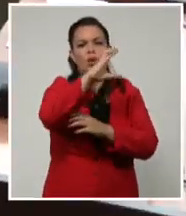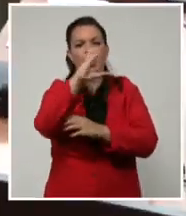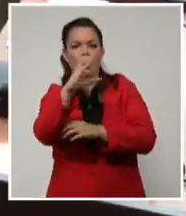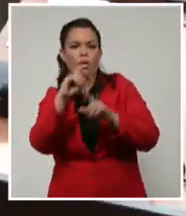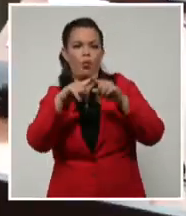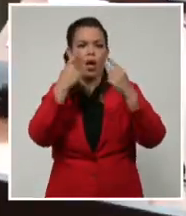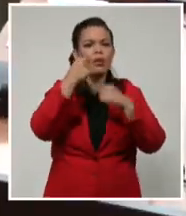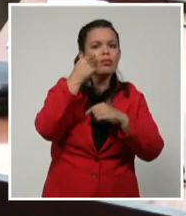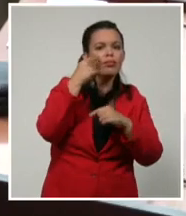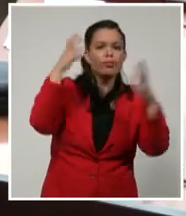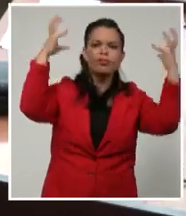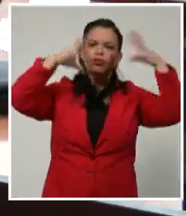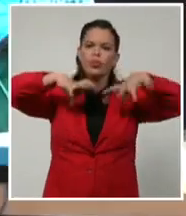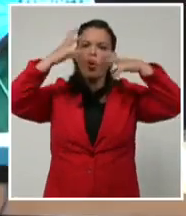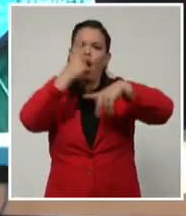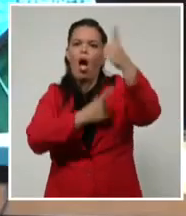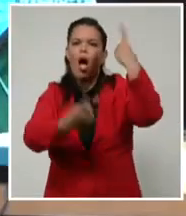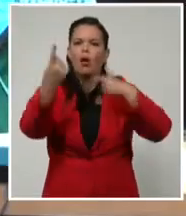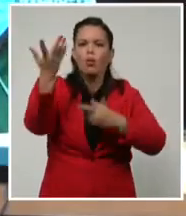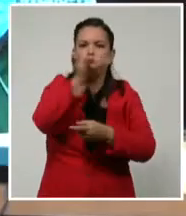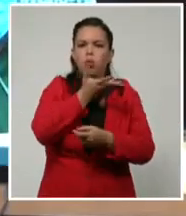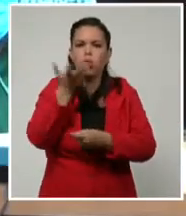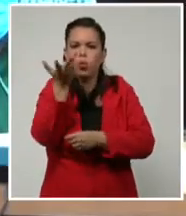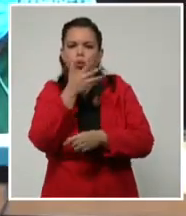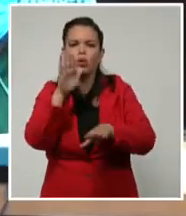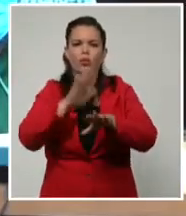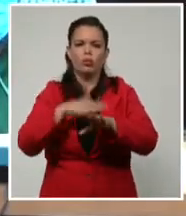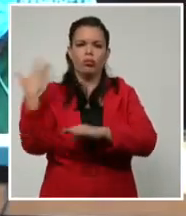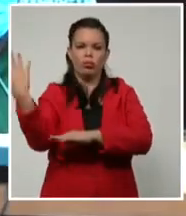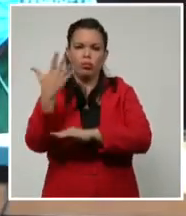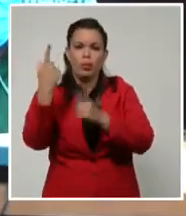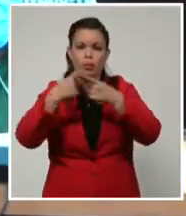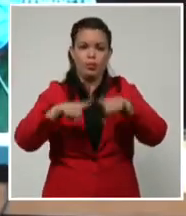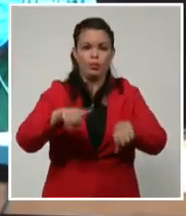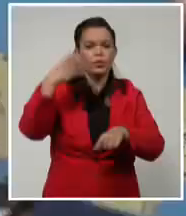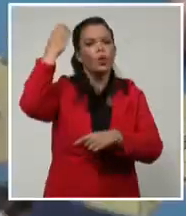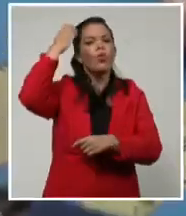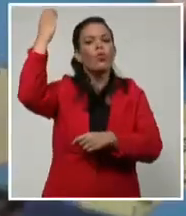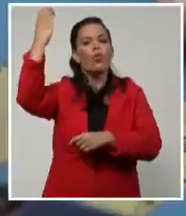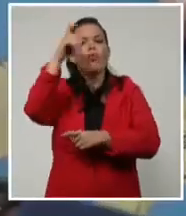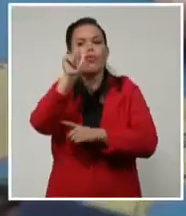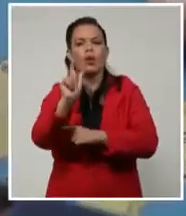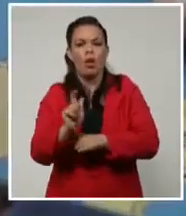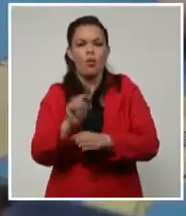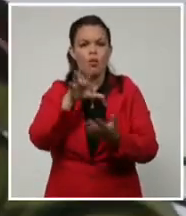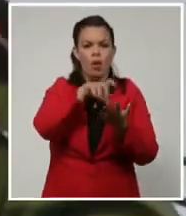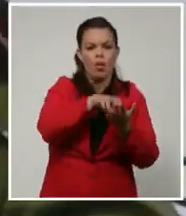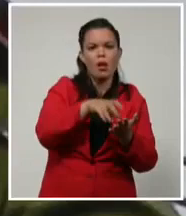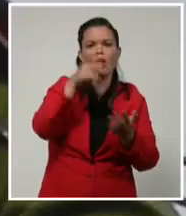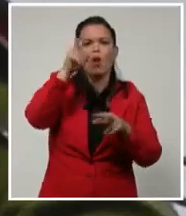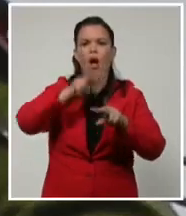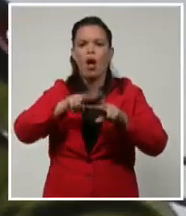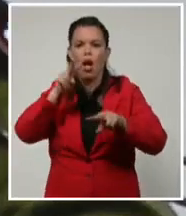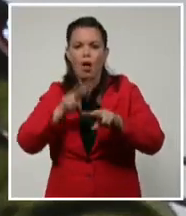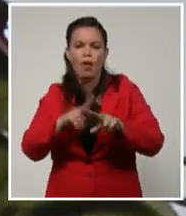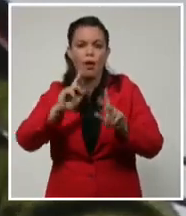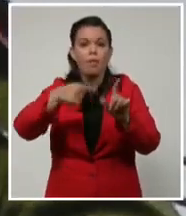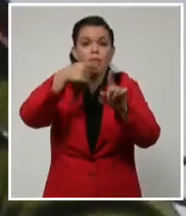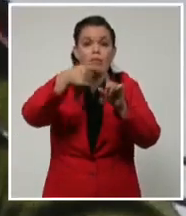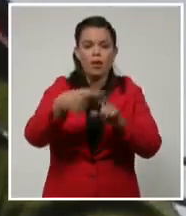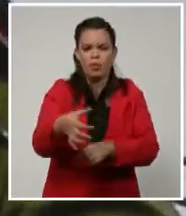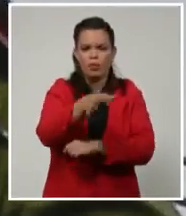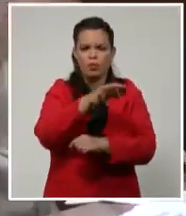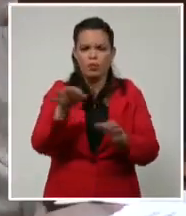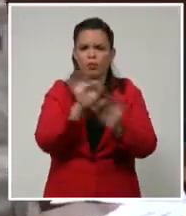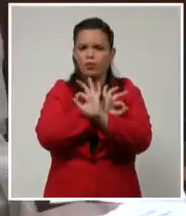y los vientos asociados al aura. Precisamente los gobernadores de Pinar del Río, La Habana, y el intendente del municipio especial Isla de la